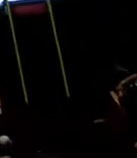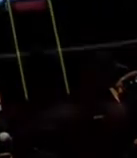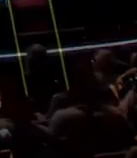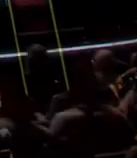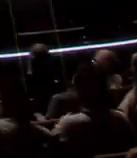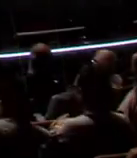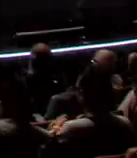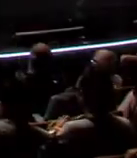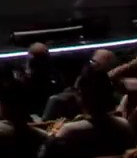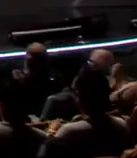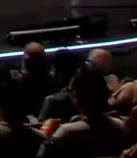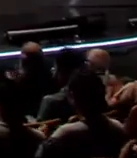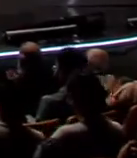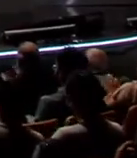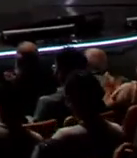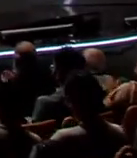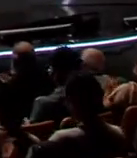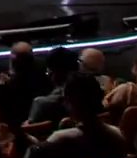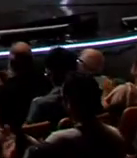Hola.